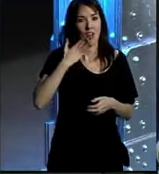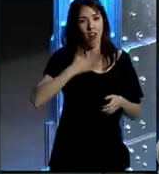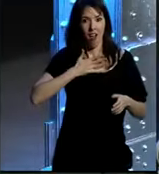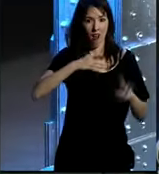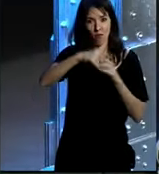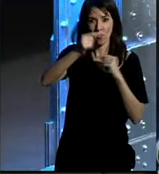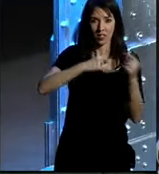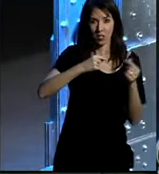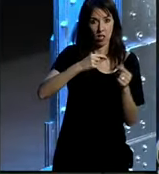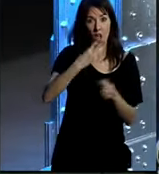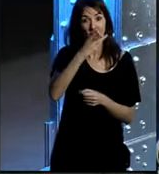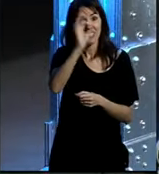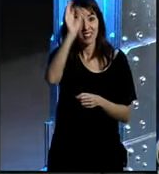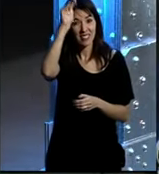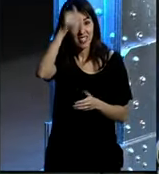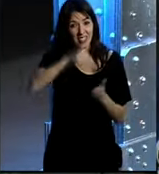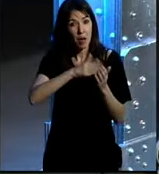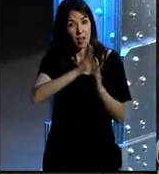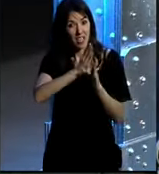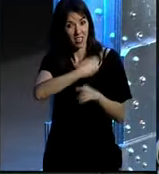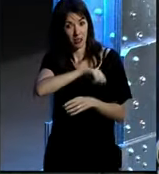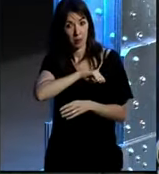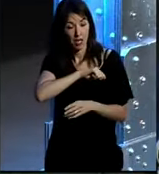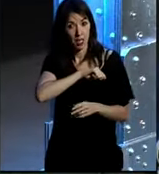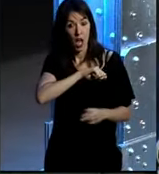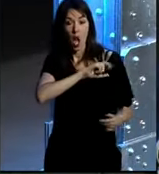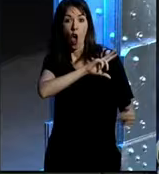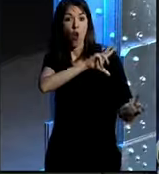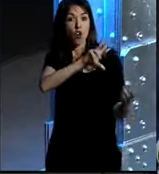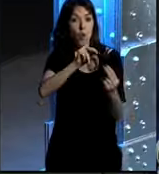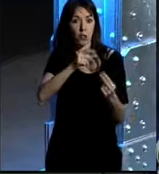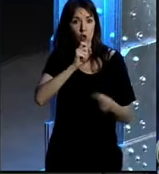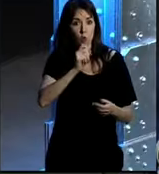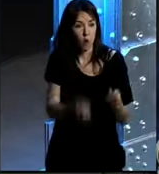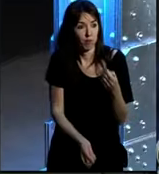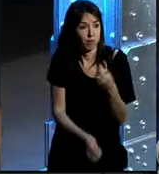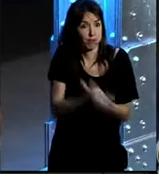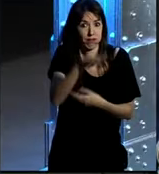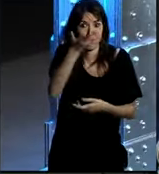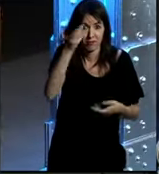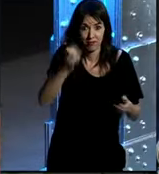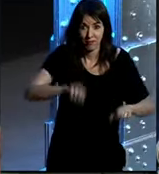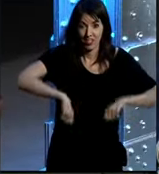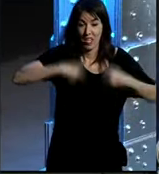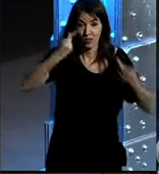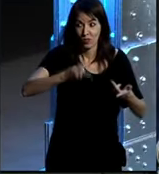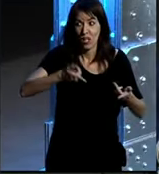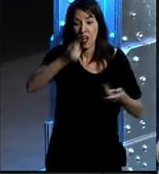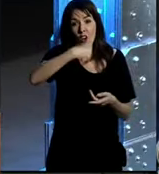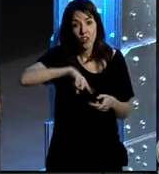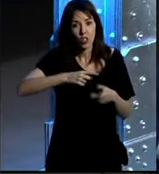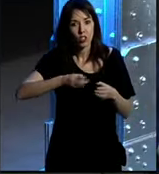tenemos 30.000 empleados en España y las conversaciones ya se producen de manera espontánea por lo cual para nosotros predicar